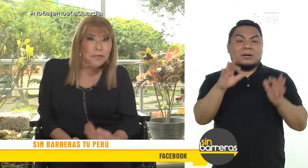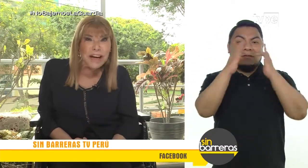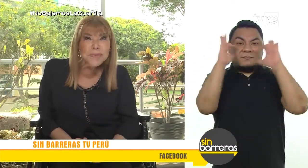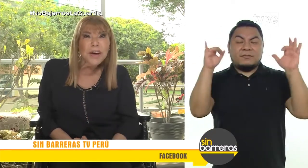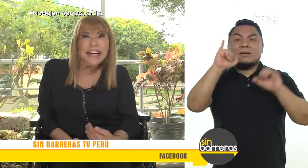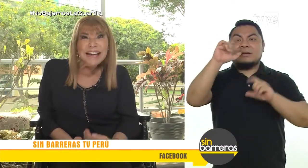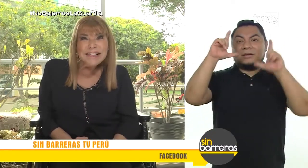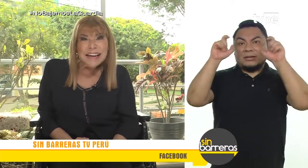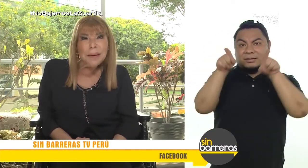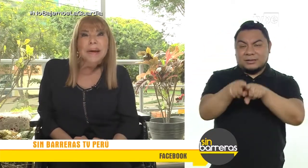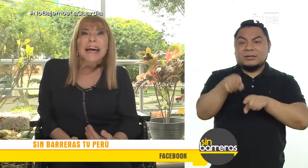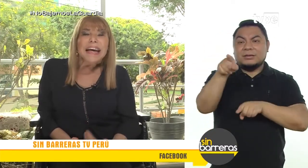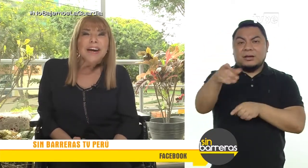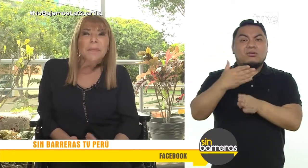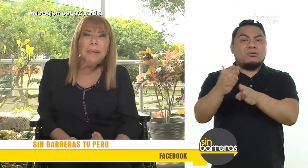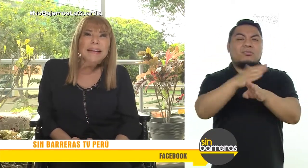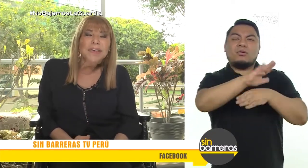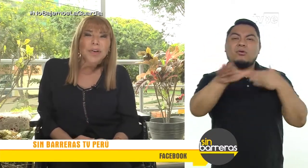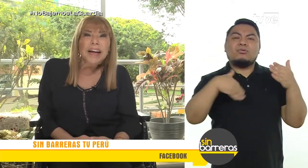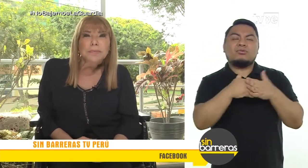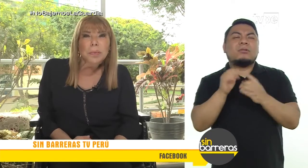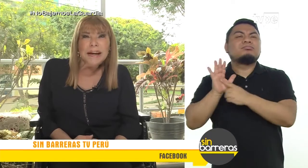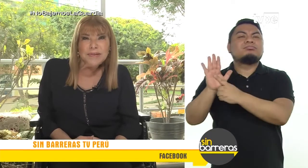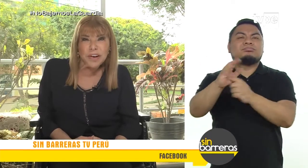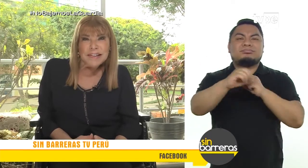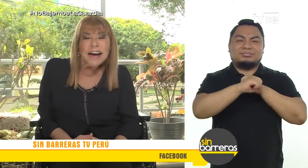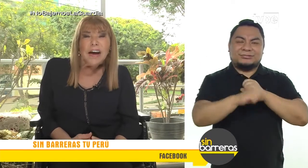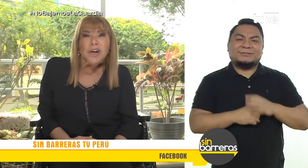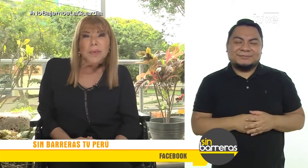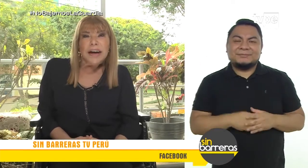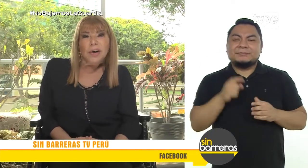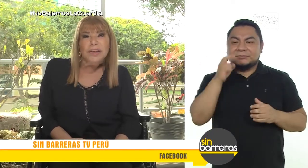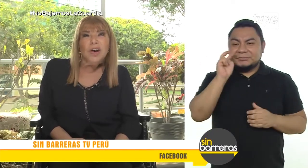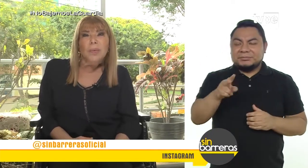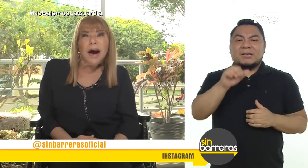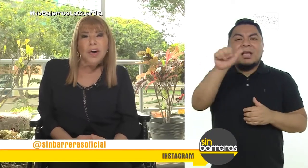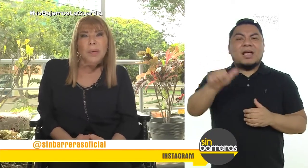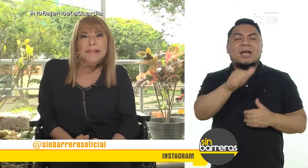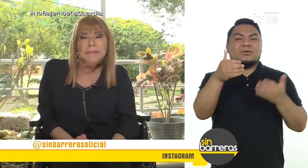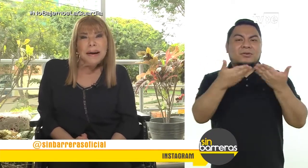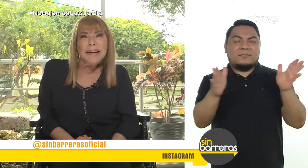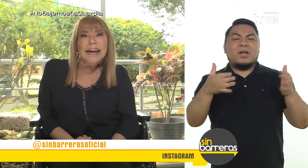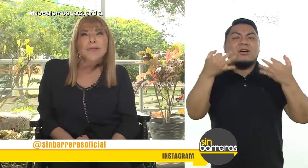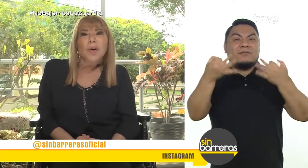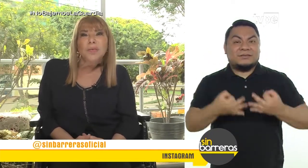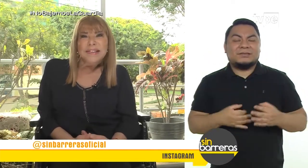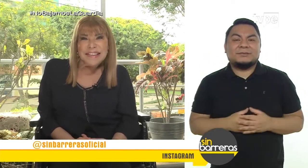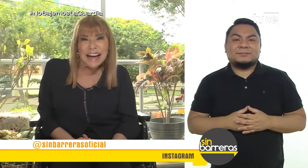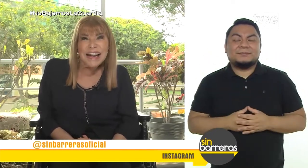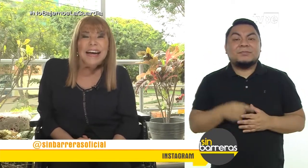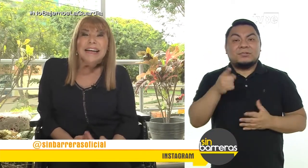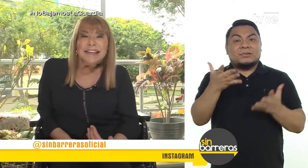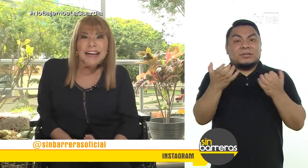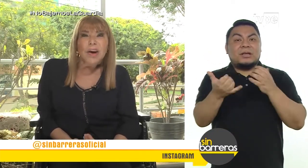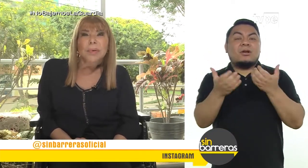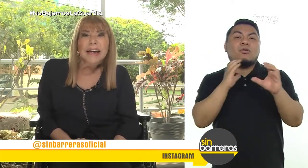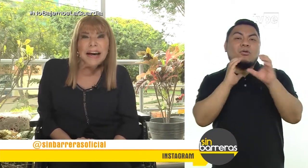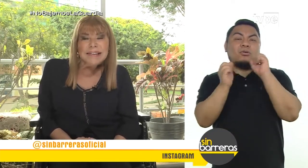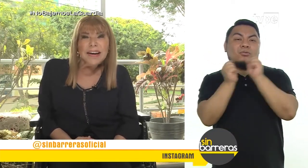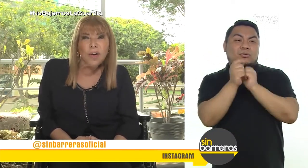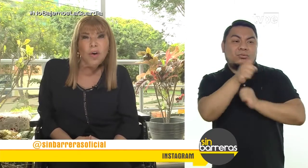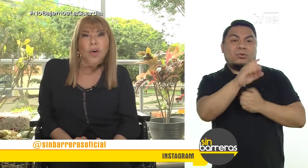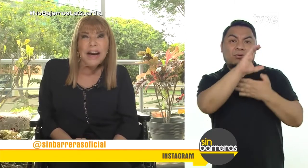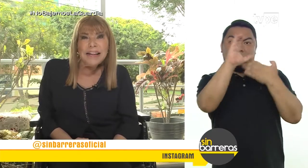ingresar al Facebook, al Instagram y compartan todas las publicaciones. Nos van a encontrar como arroba sinbarrerasoficial. Si quieren